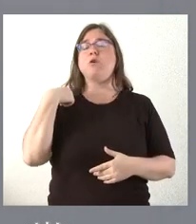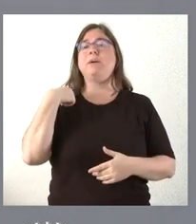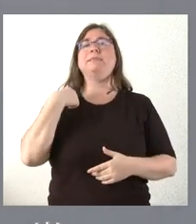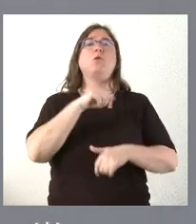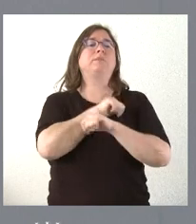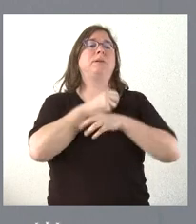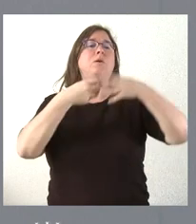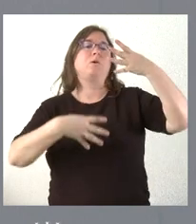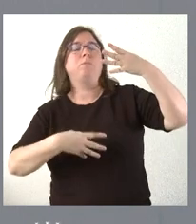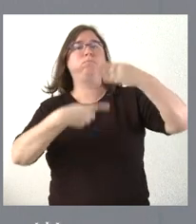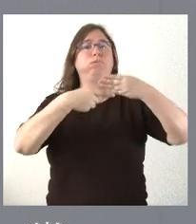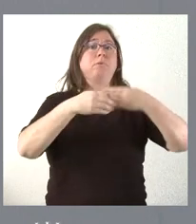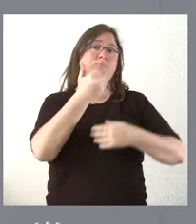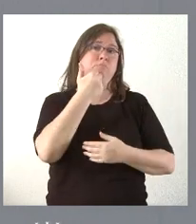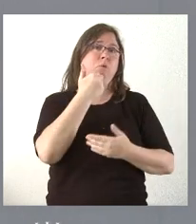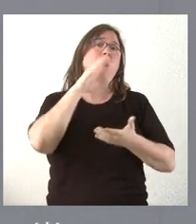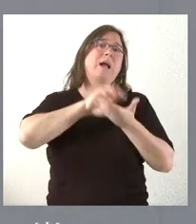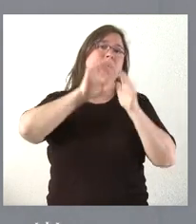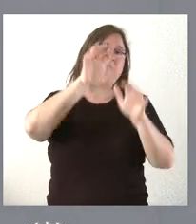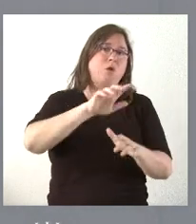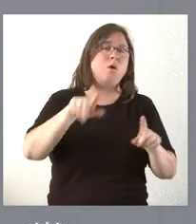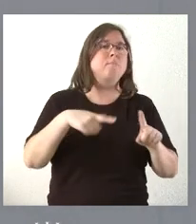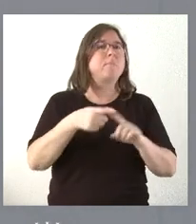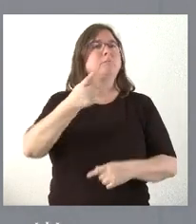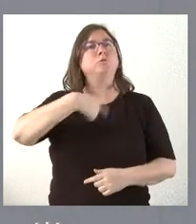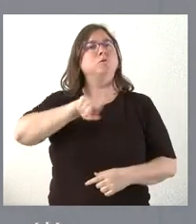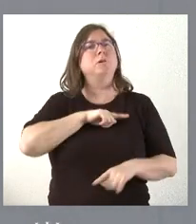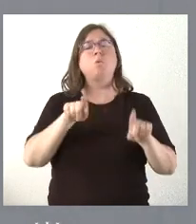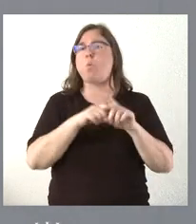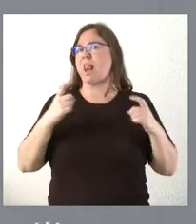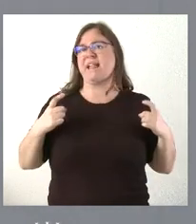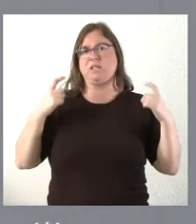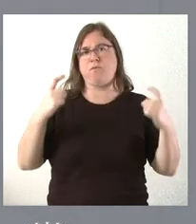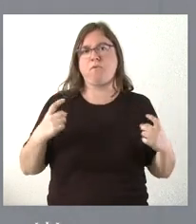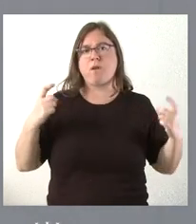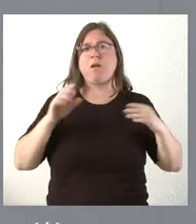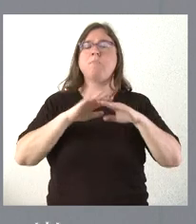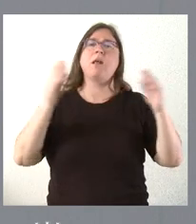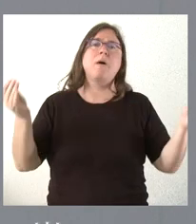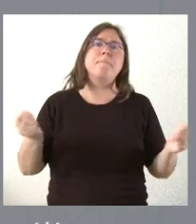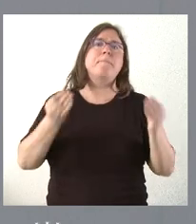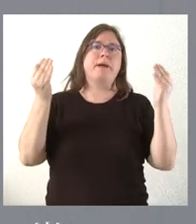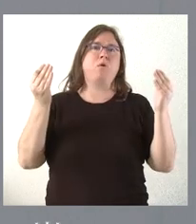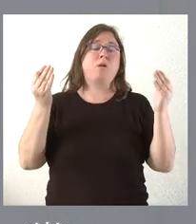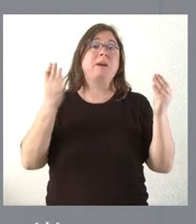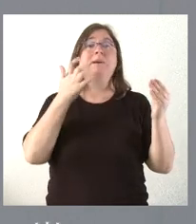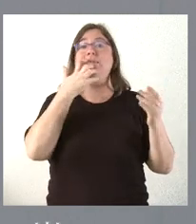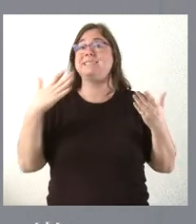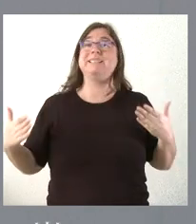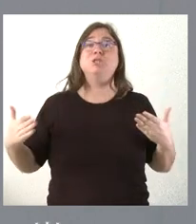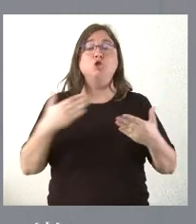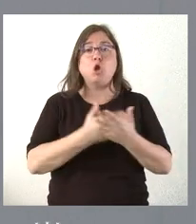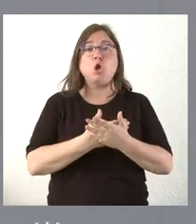espera y entre esas estaba Castilla y León. Y estamos también haciendo este esfuerzo para mejorar en lo que sea necesario. Cualquier aportación es positiva.